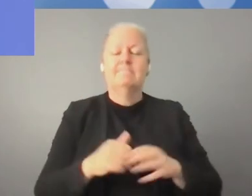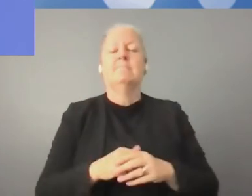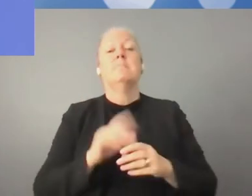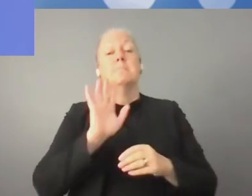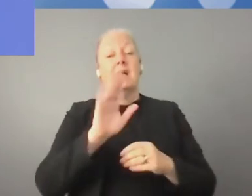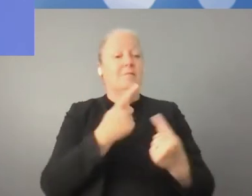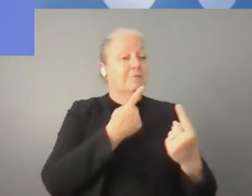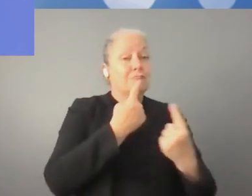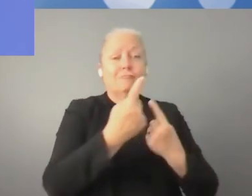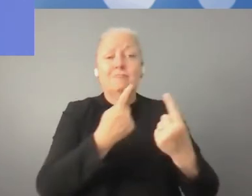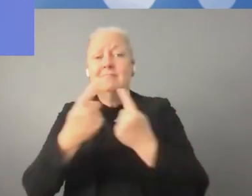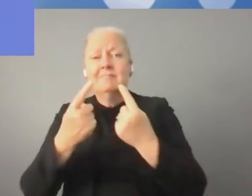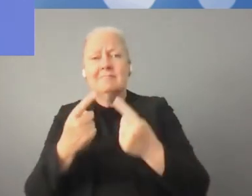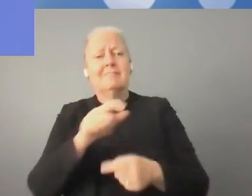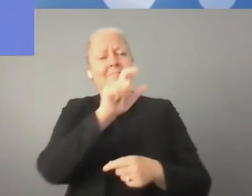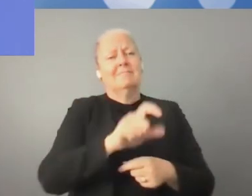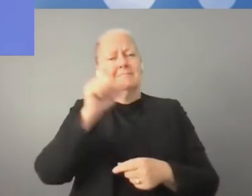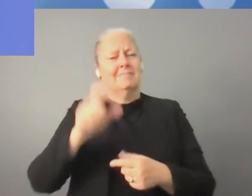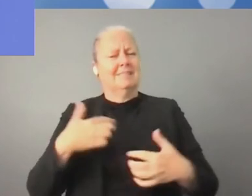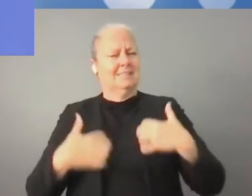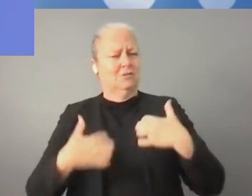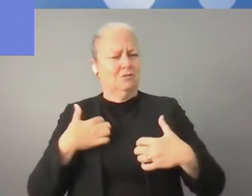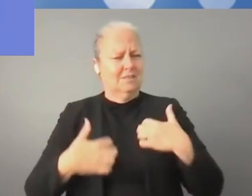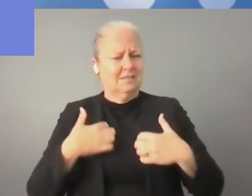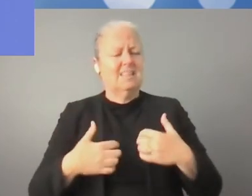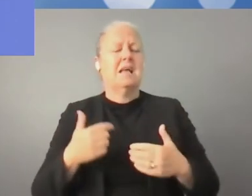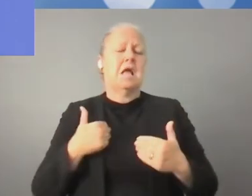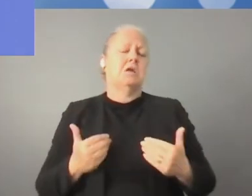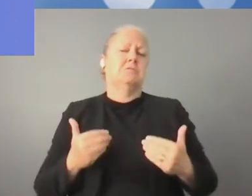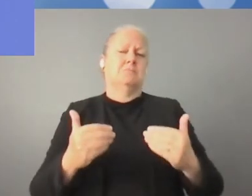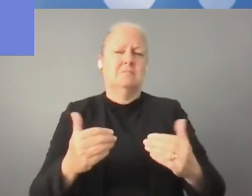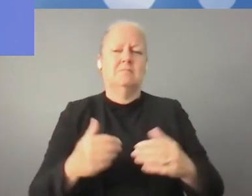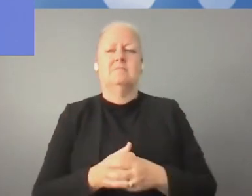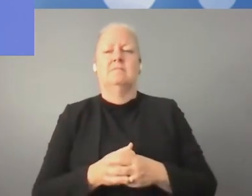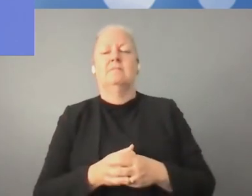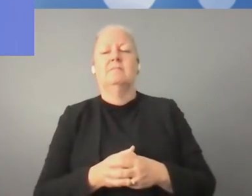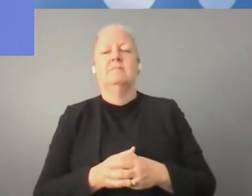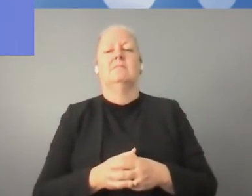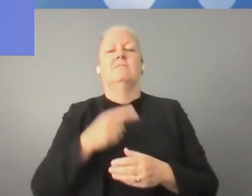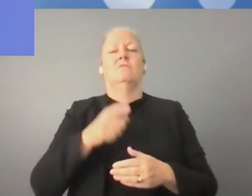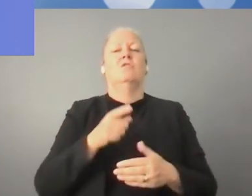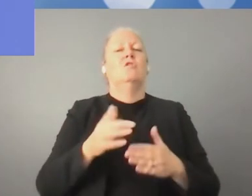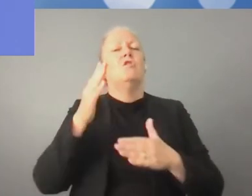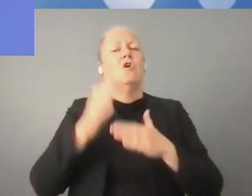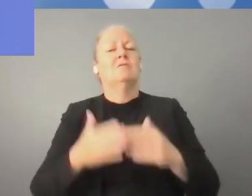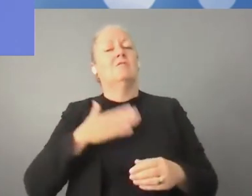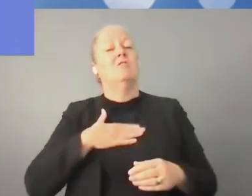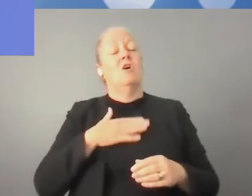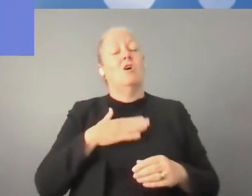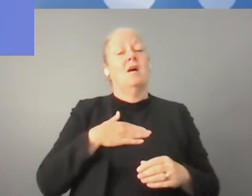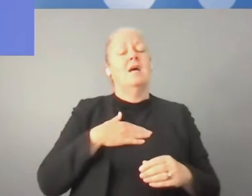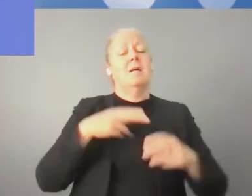Gracias. Desafortunadamente estamos ya terminando esta sesión. El debate ha sido muy